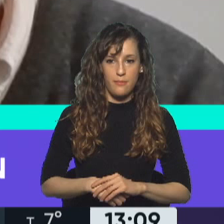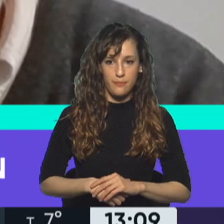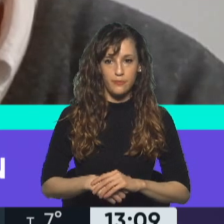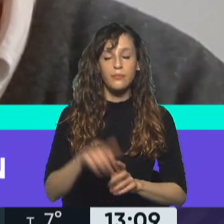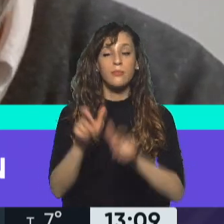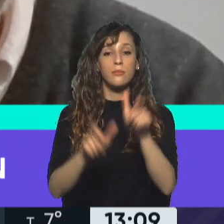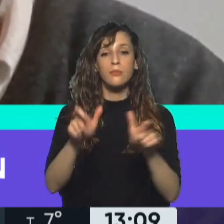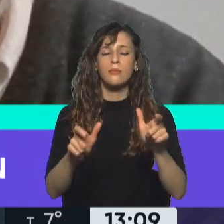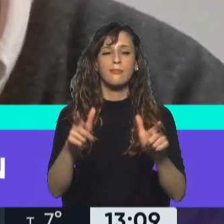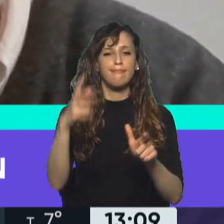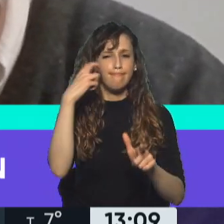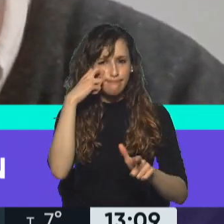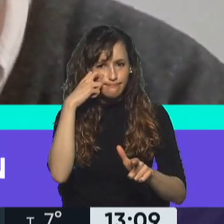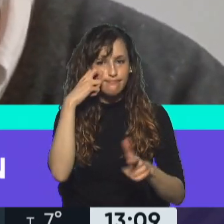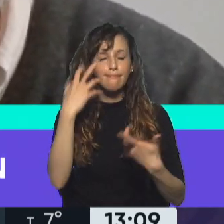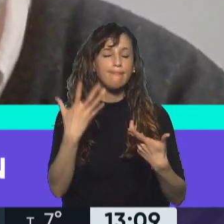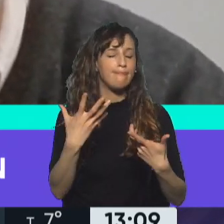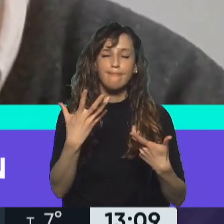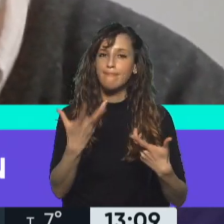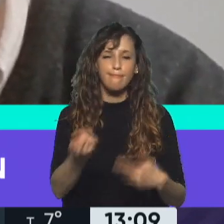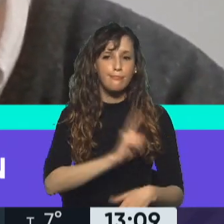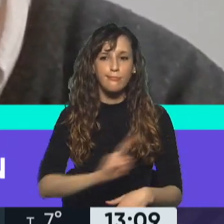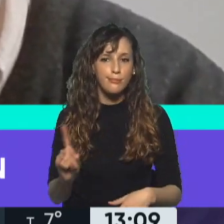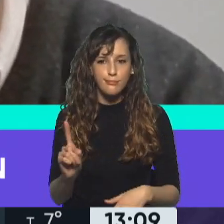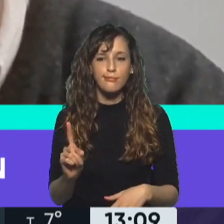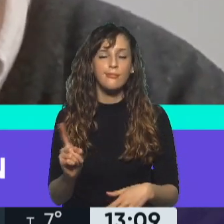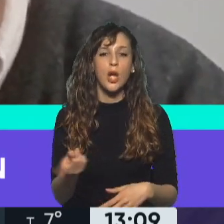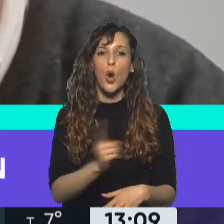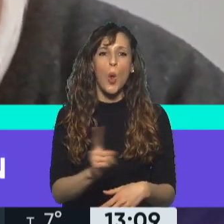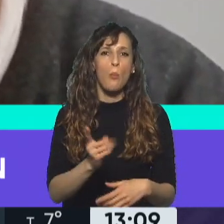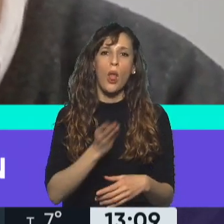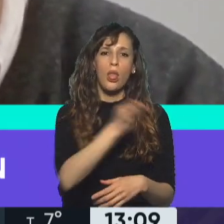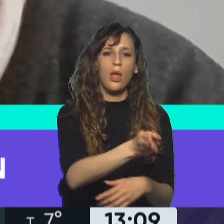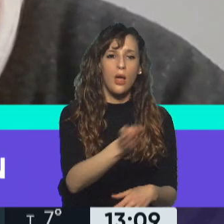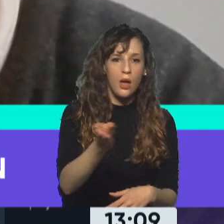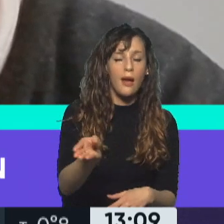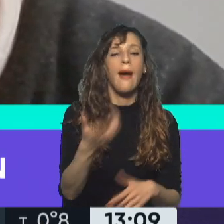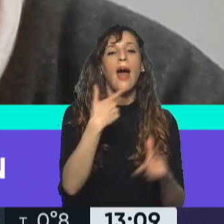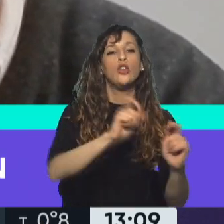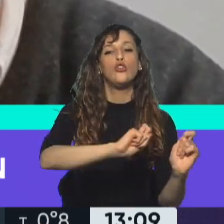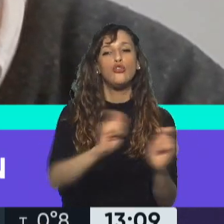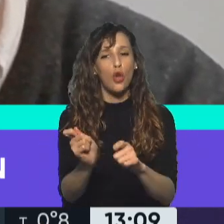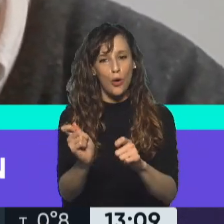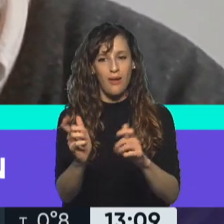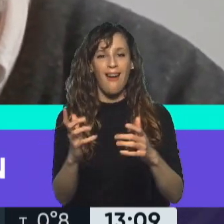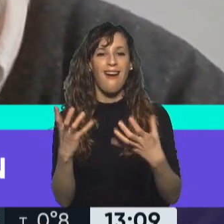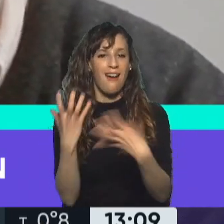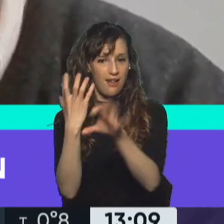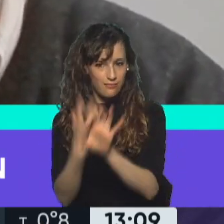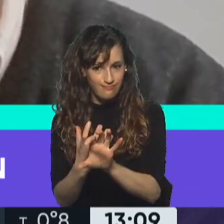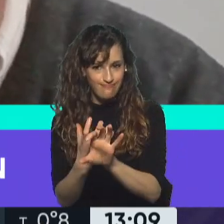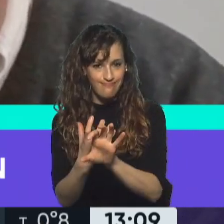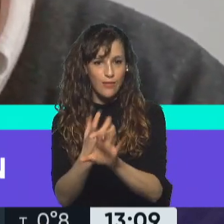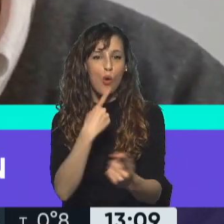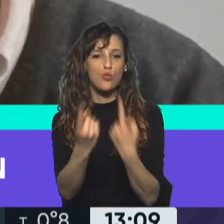adultos mayores que no podían trasladarse o que necesitaban acceder a sus médicos de cabecera pudieran hacer las consultas con cualquier dispositivo electrónico.